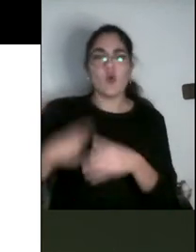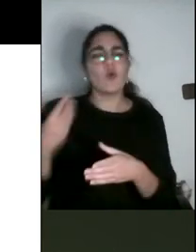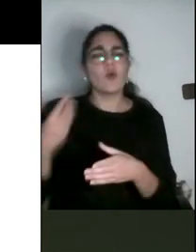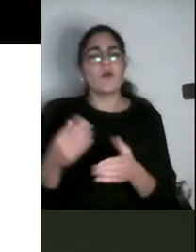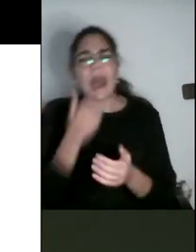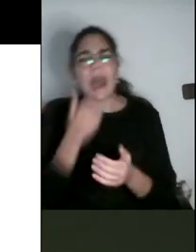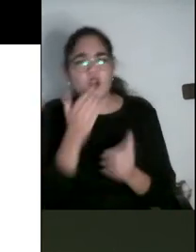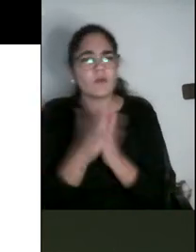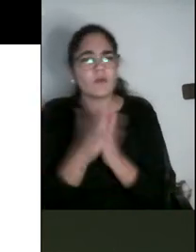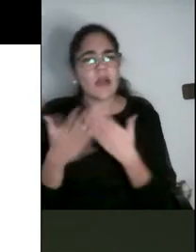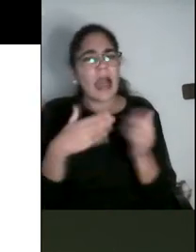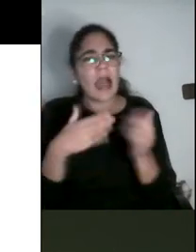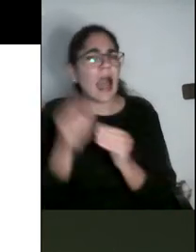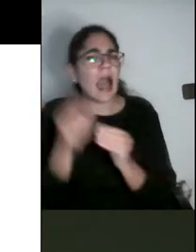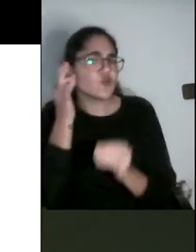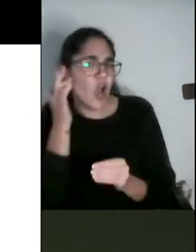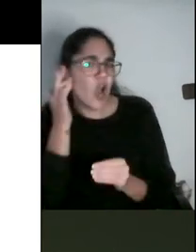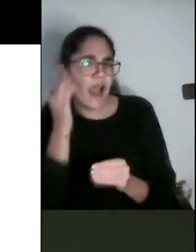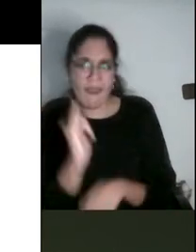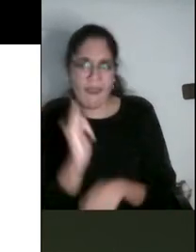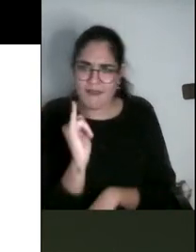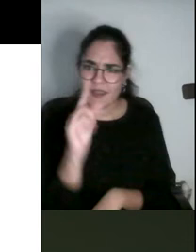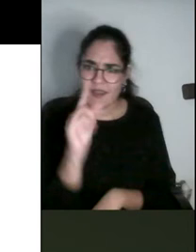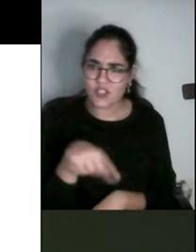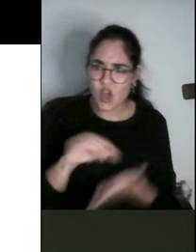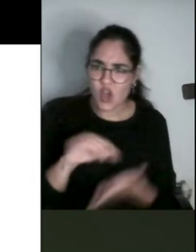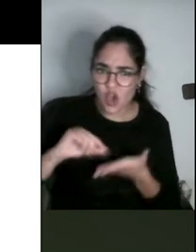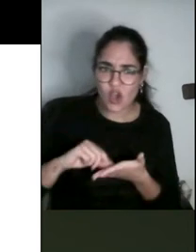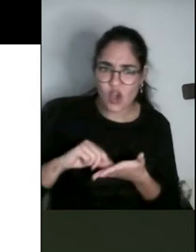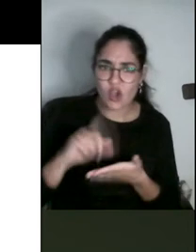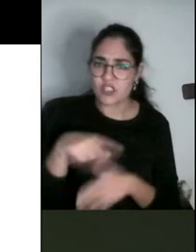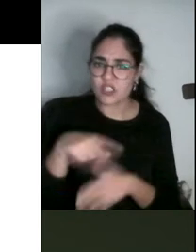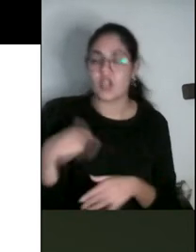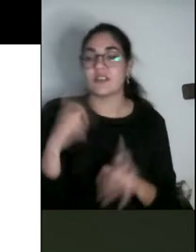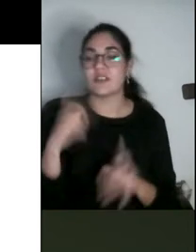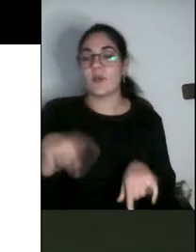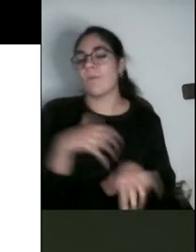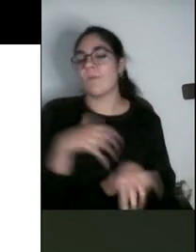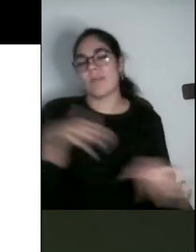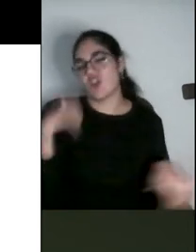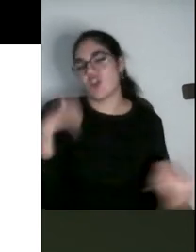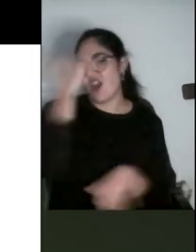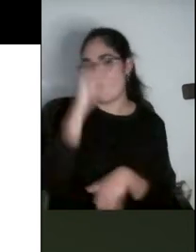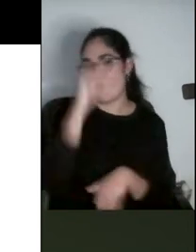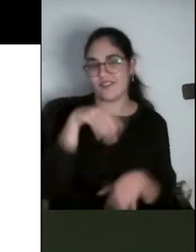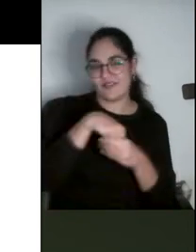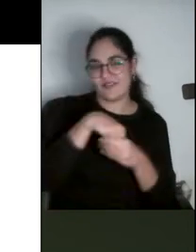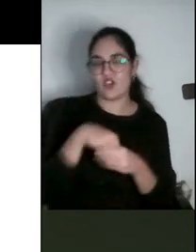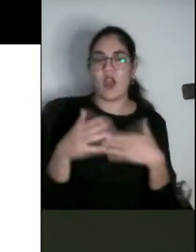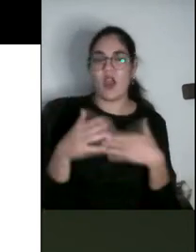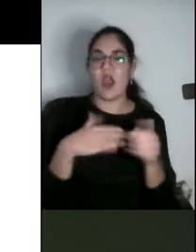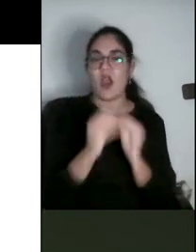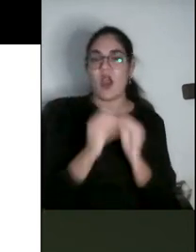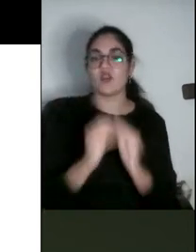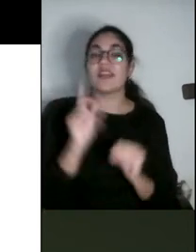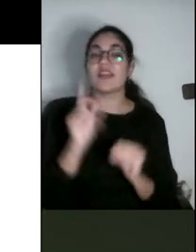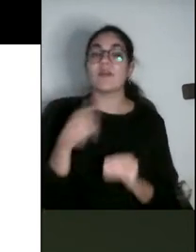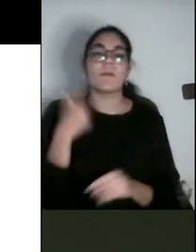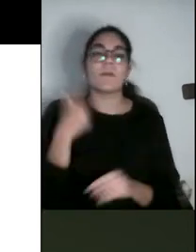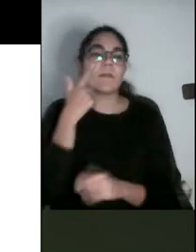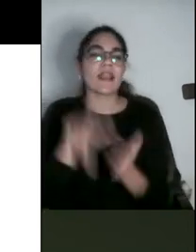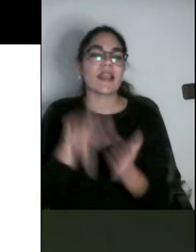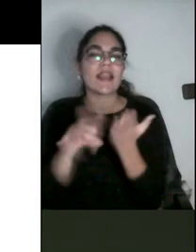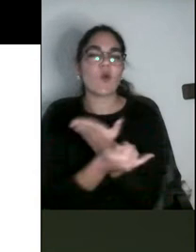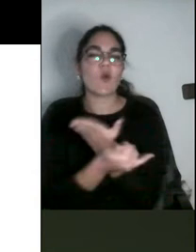autoras, o fundamentalmente nuestra bibliografía está compuesta por autores hombres? ¿Y qué tipo de lenguaje se utiliza en las